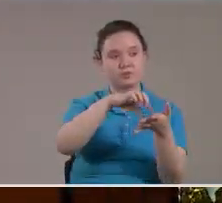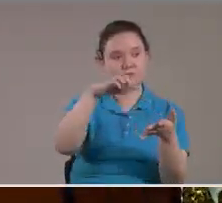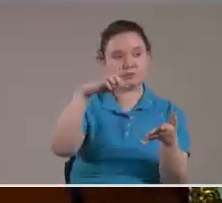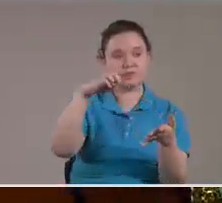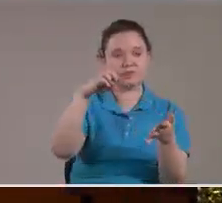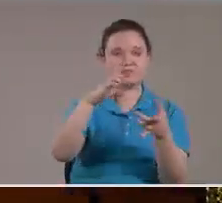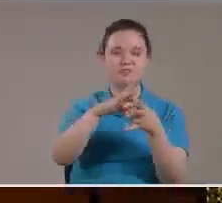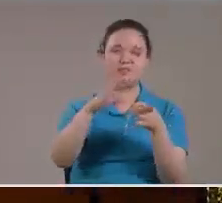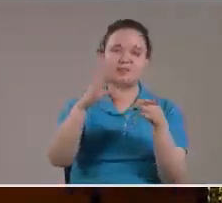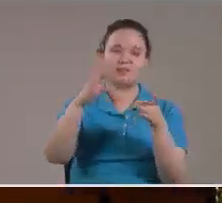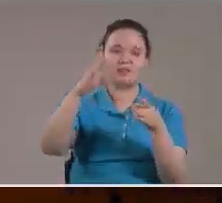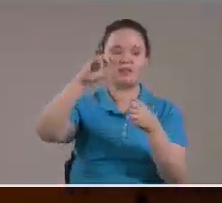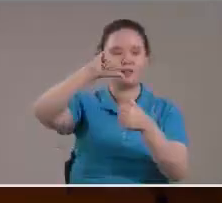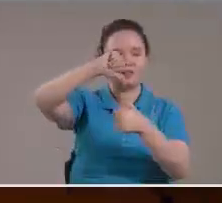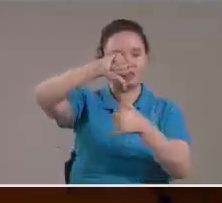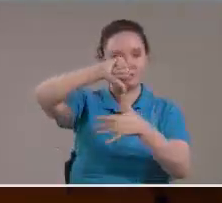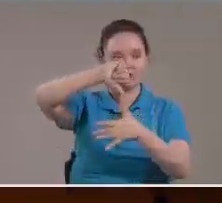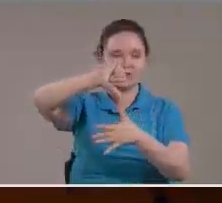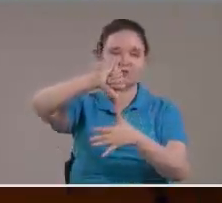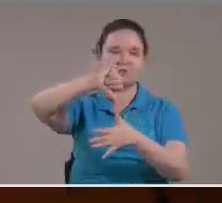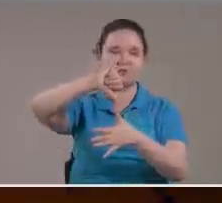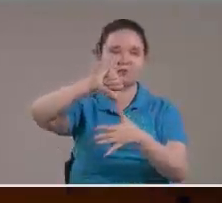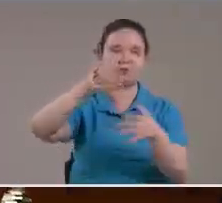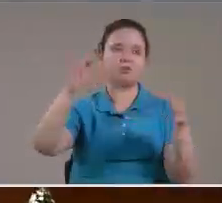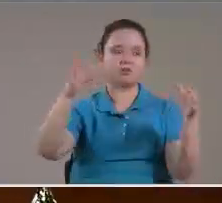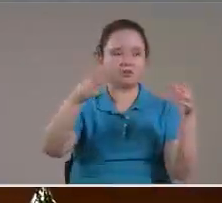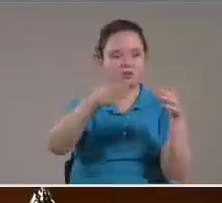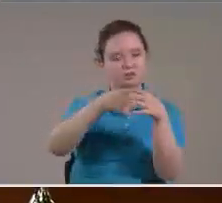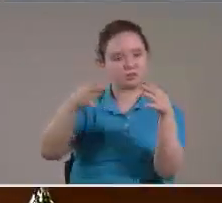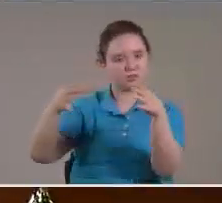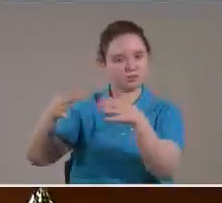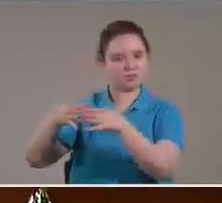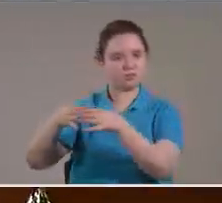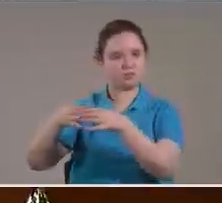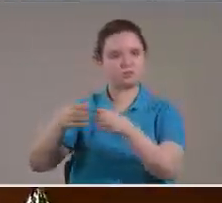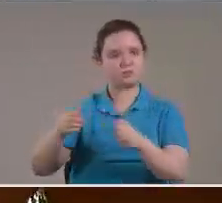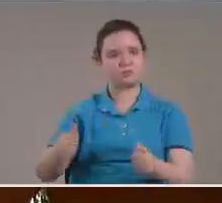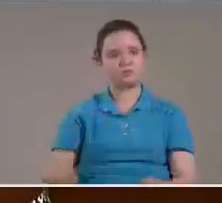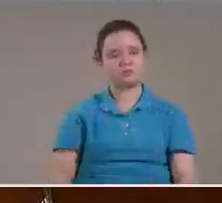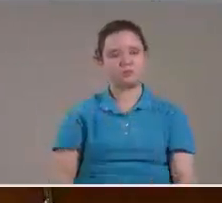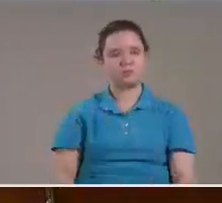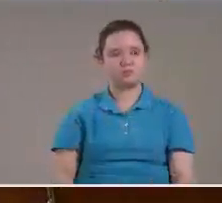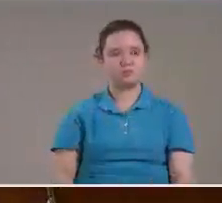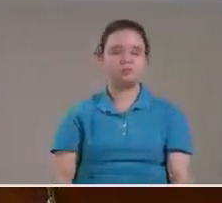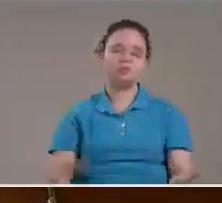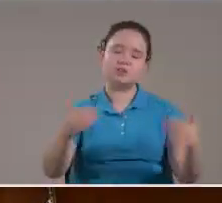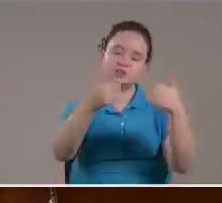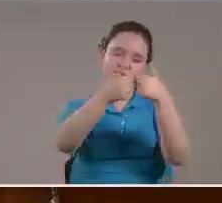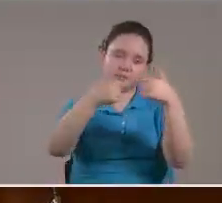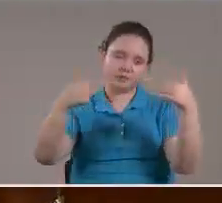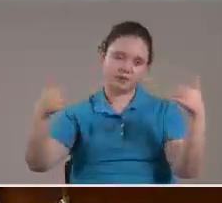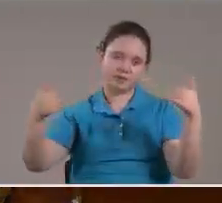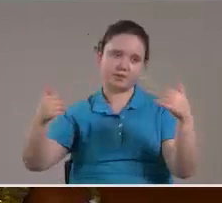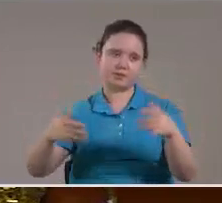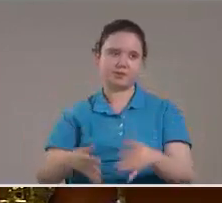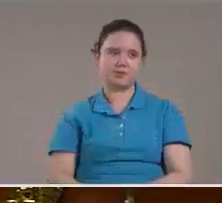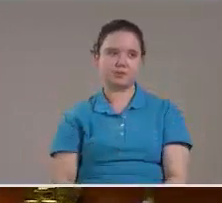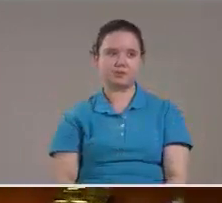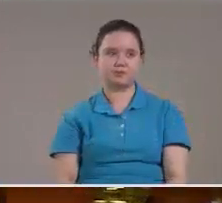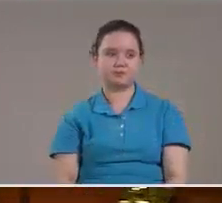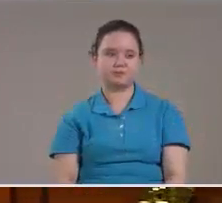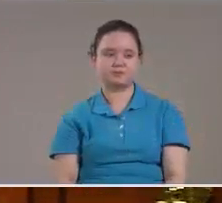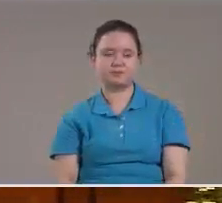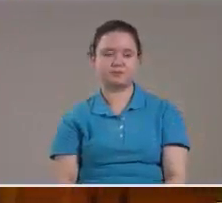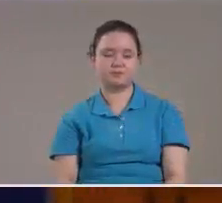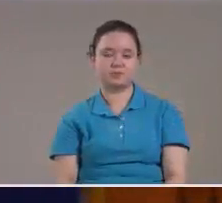países De Sudamérica Y hay dos bloques Por un lado Está el BRIC Y por otro lado Está Pues los países